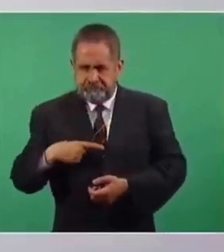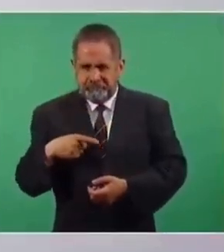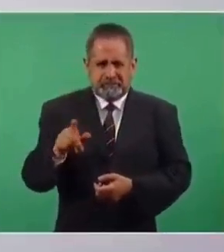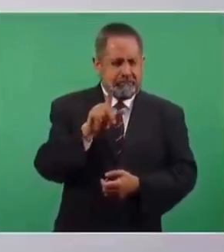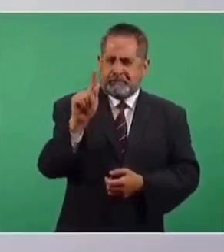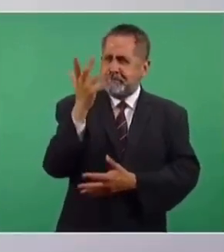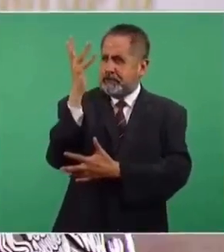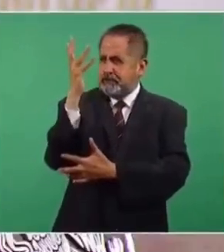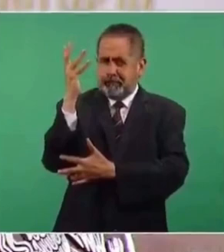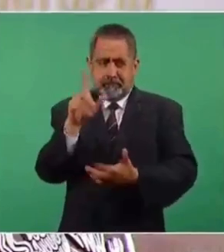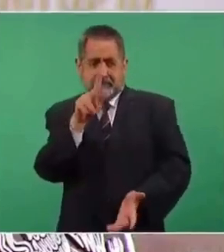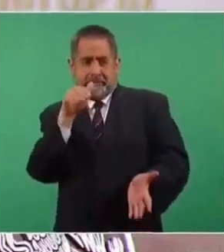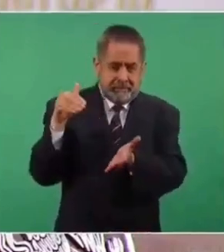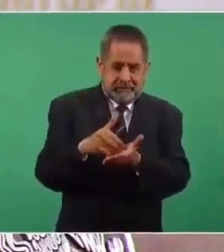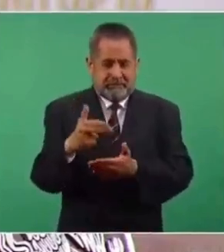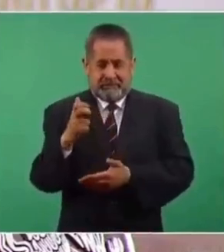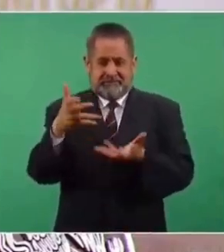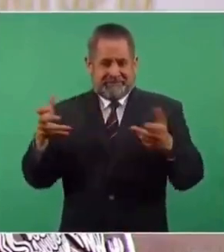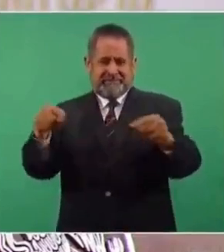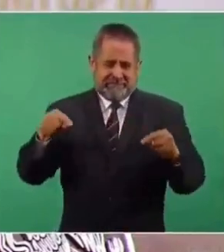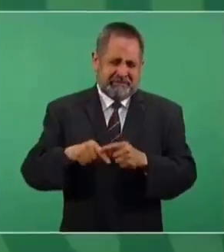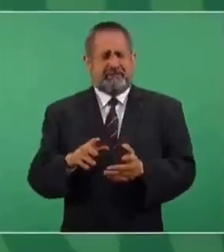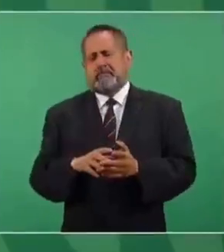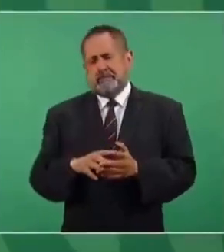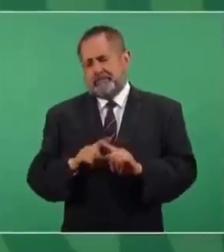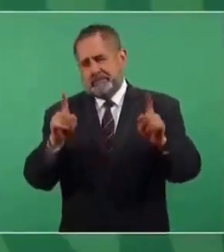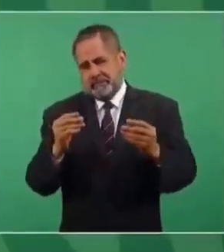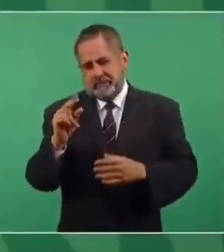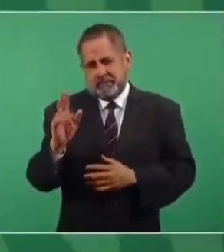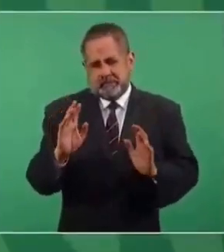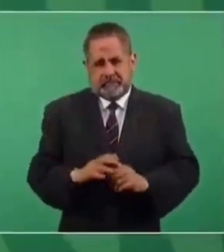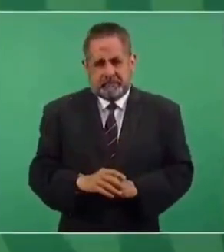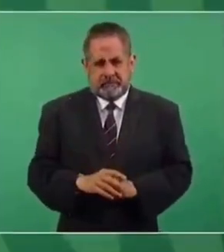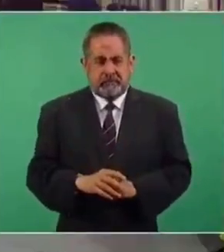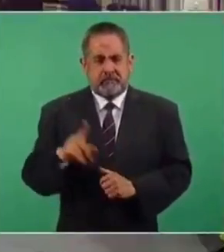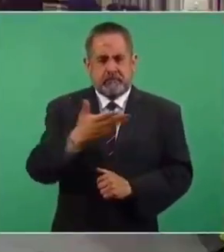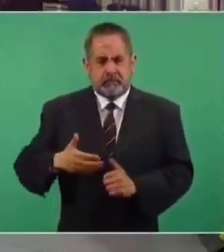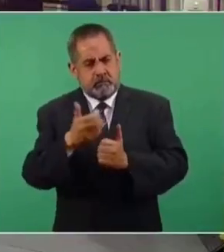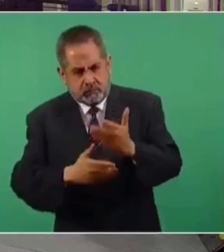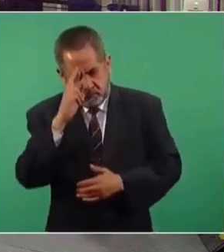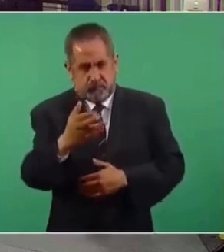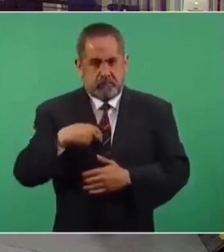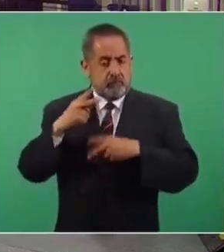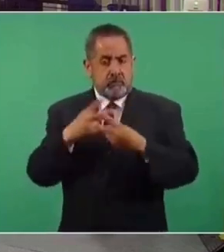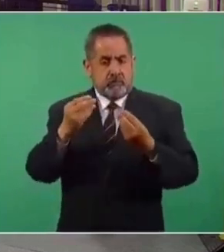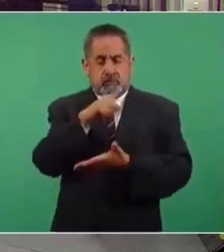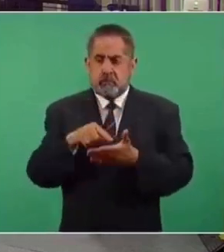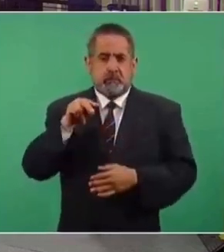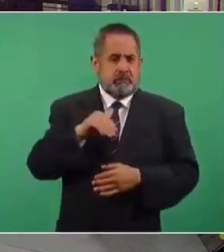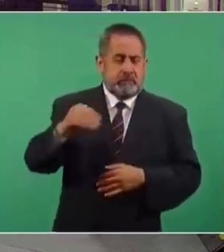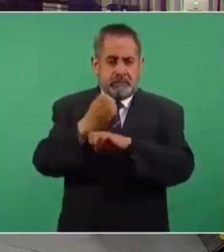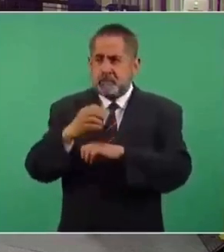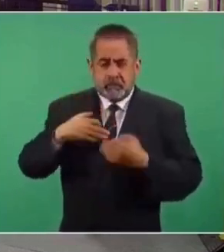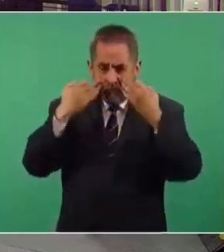Pero de 70 árboles a 70 mil hectáreas, pues hay una gran diferencia. Presidente, con respeto, yo fui a muchos lugares en estos dos